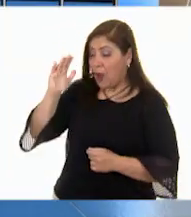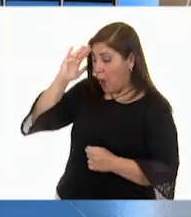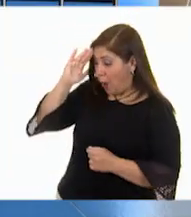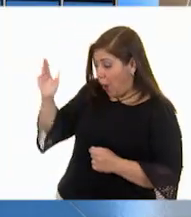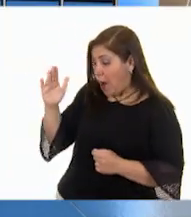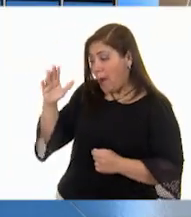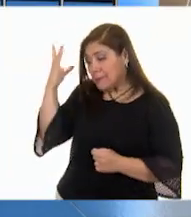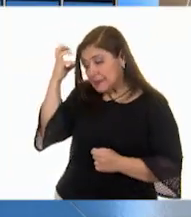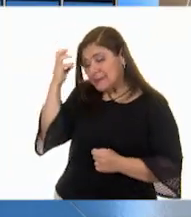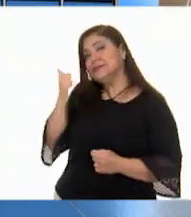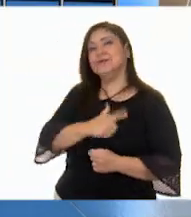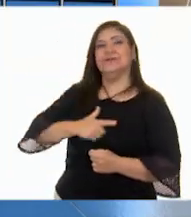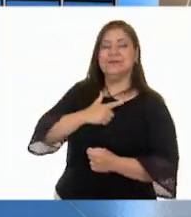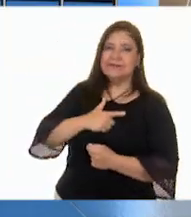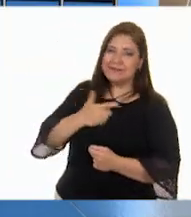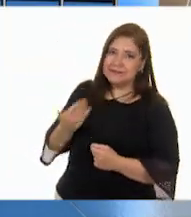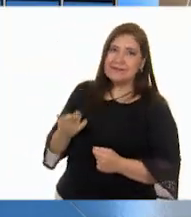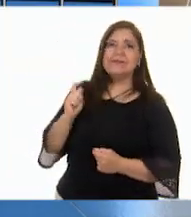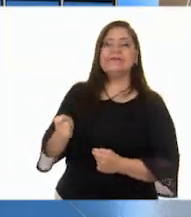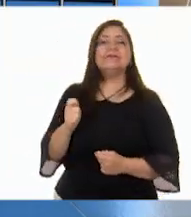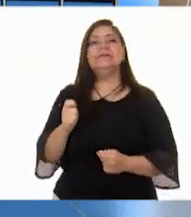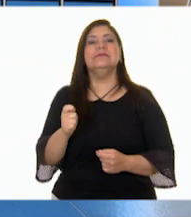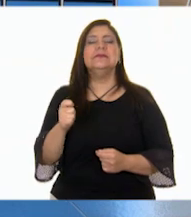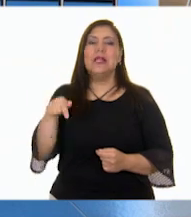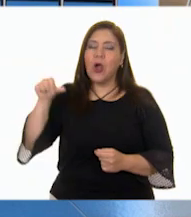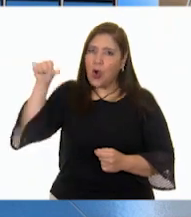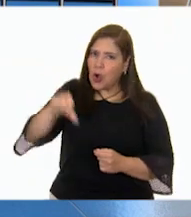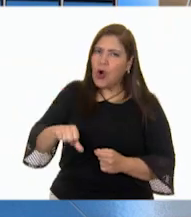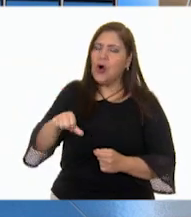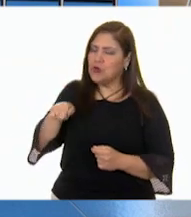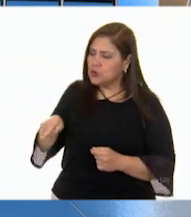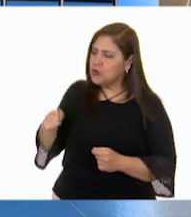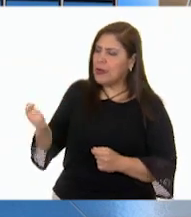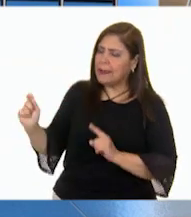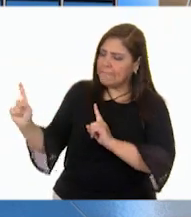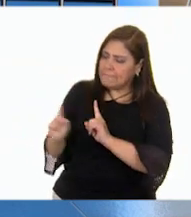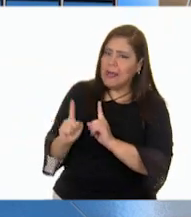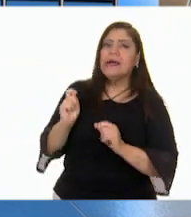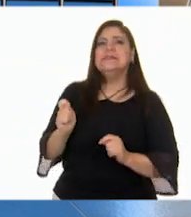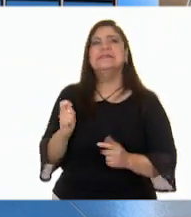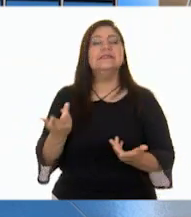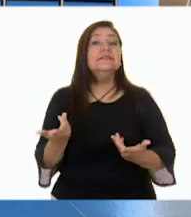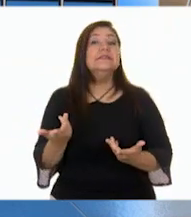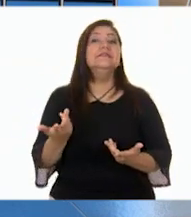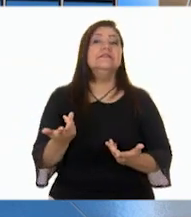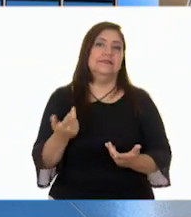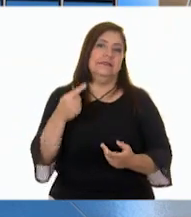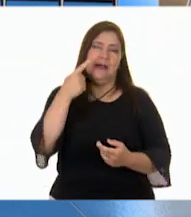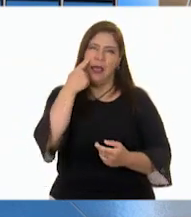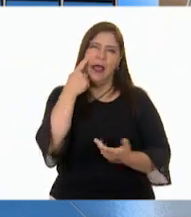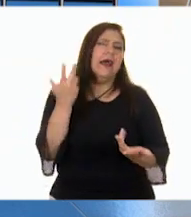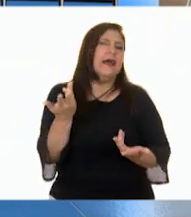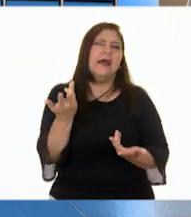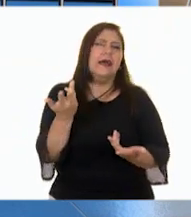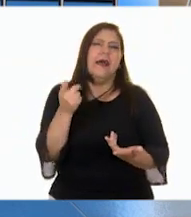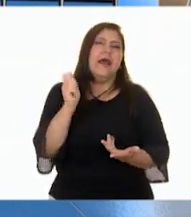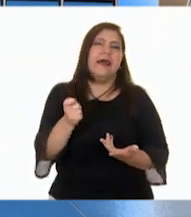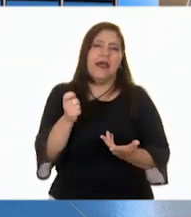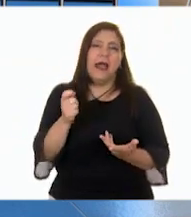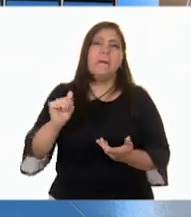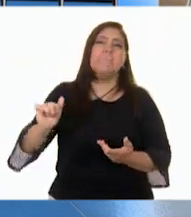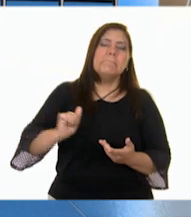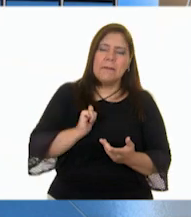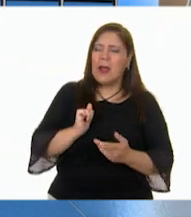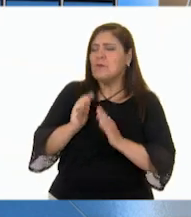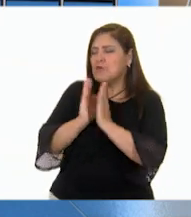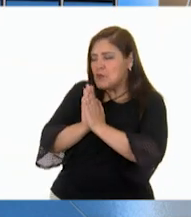mucho gusto! Pues mira, ya que estás aquí, ¿qué te parece si aprovechamos? Concédeme